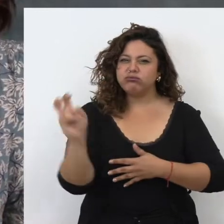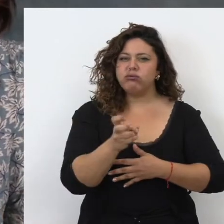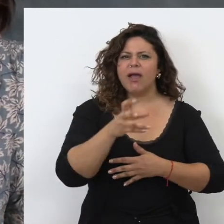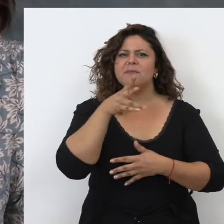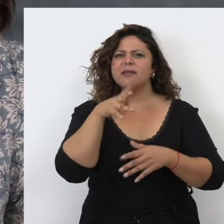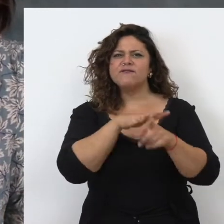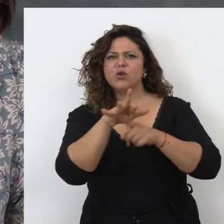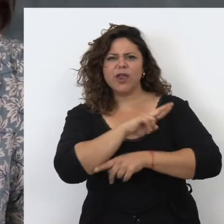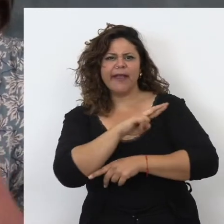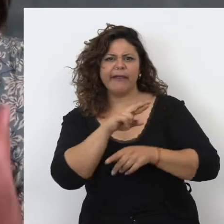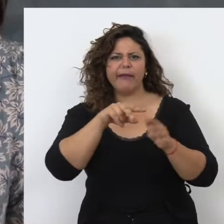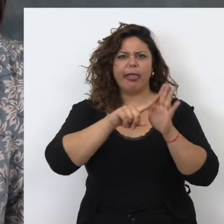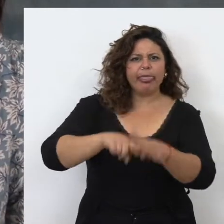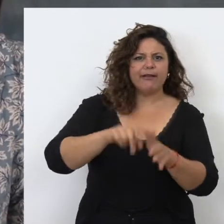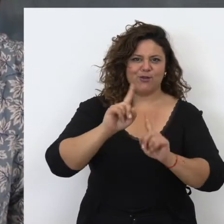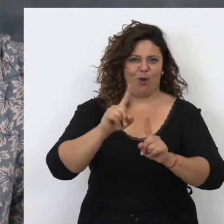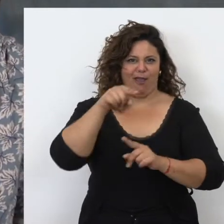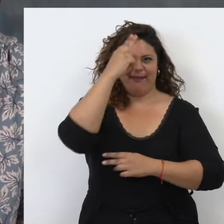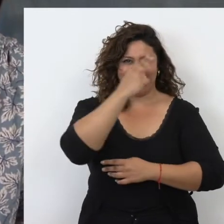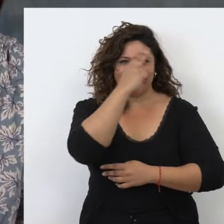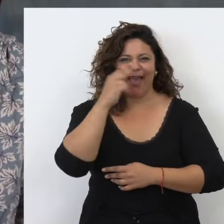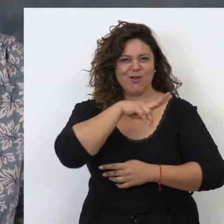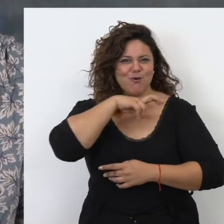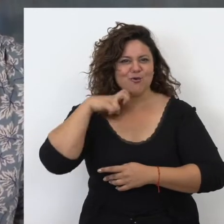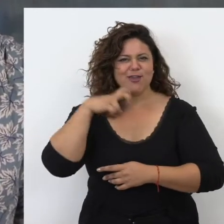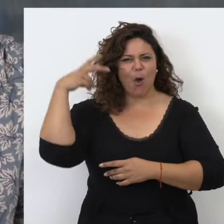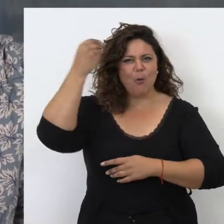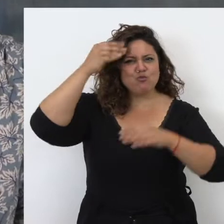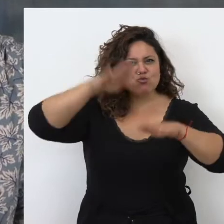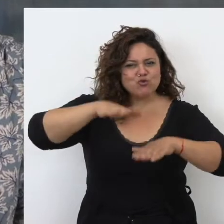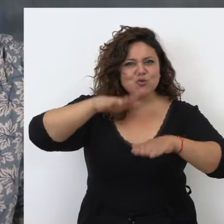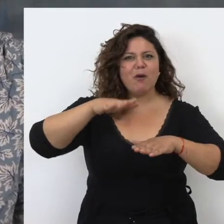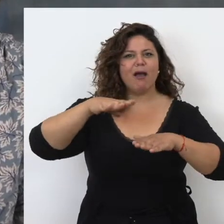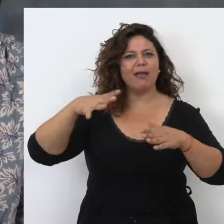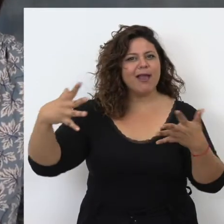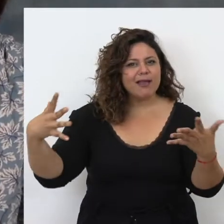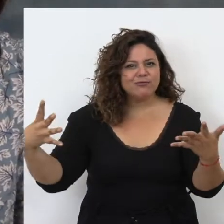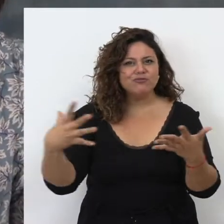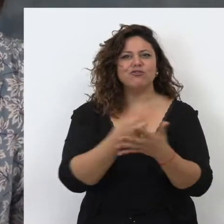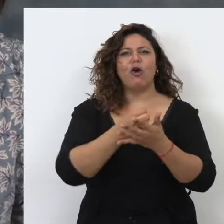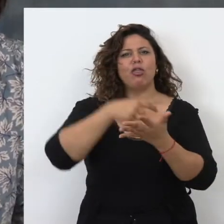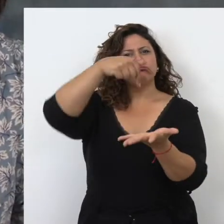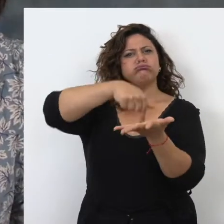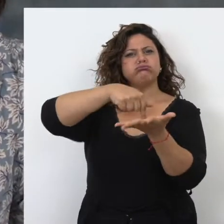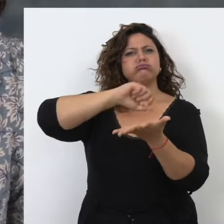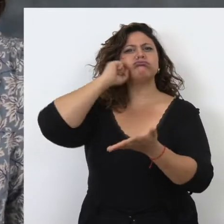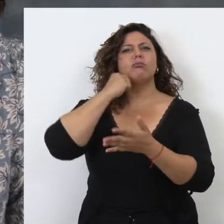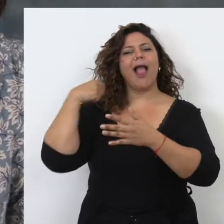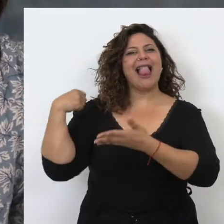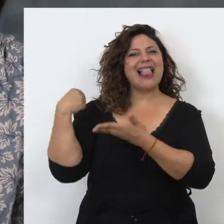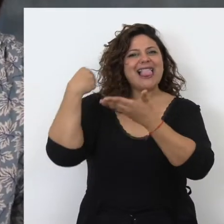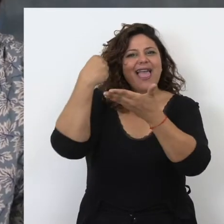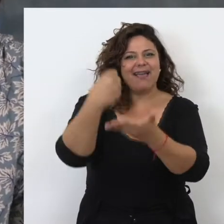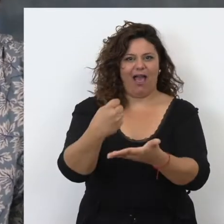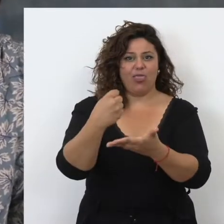discriminó por religiones. Ahí nos encontramos con cristianos, judíos y musulmanes que están reivindicando un